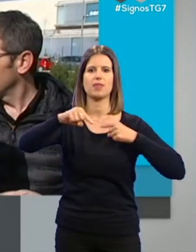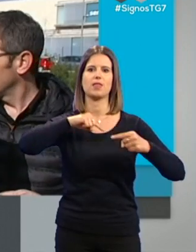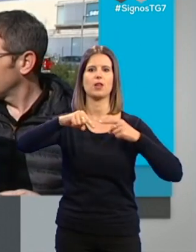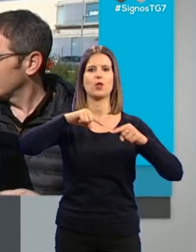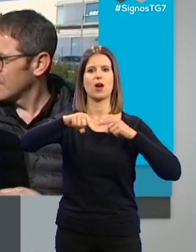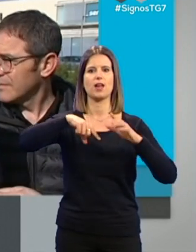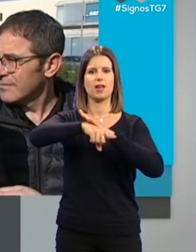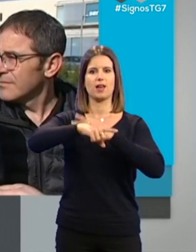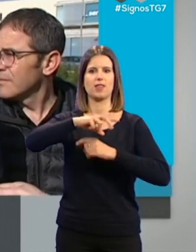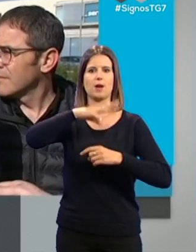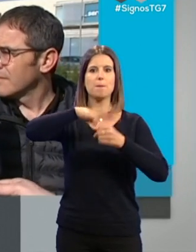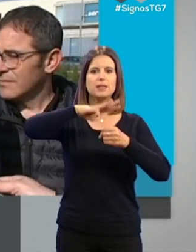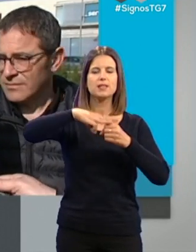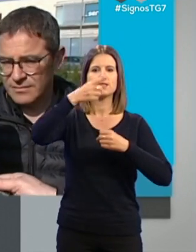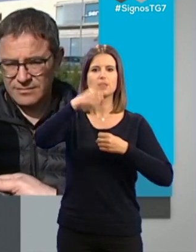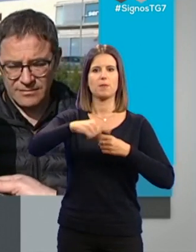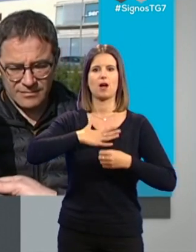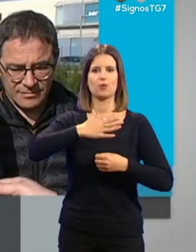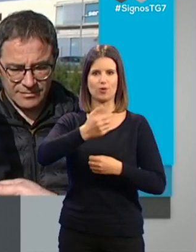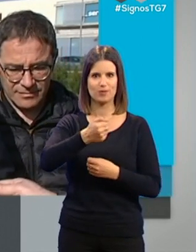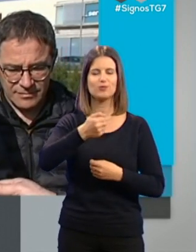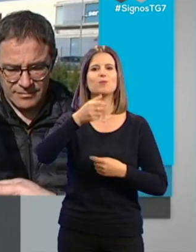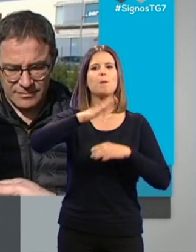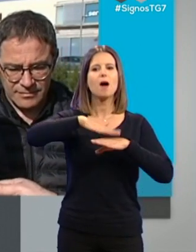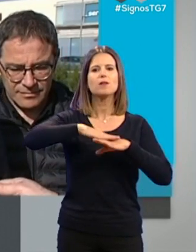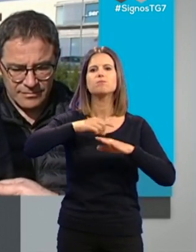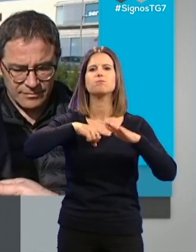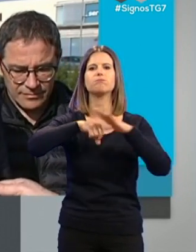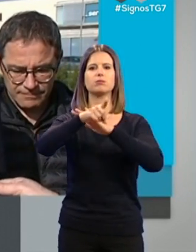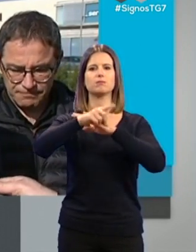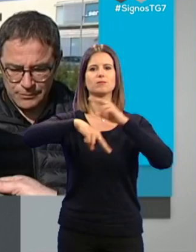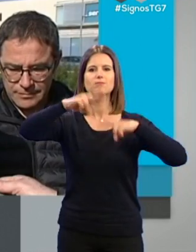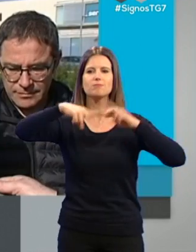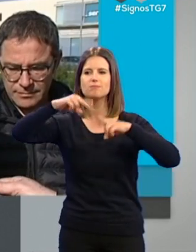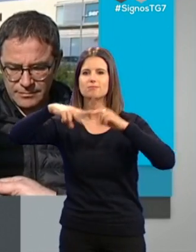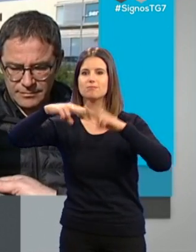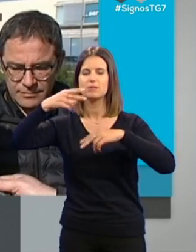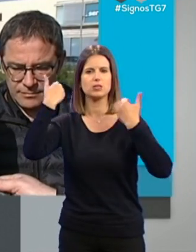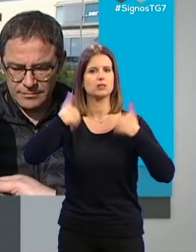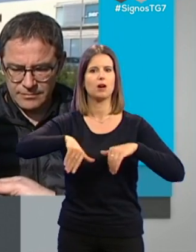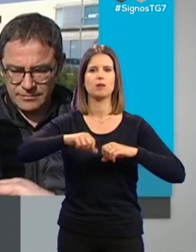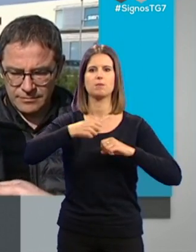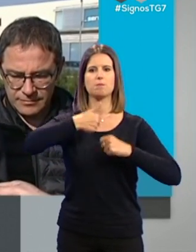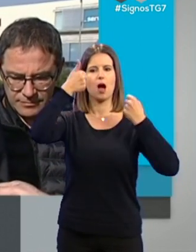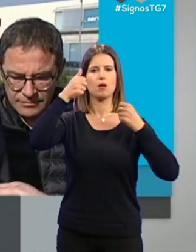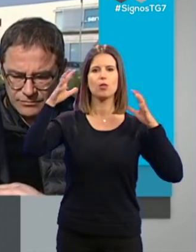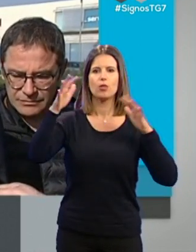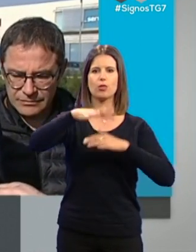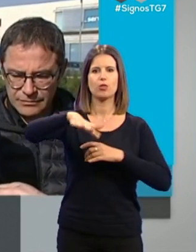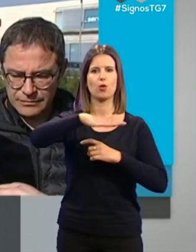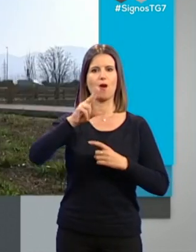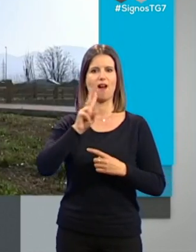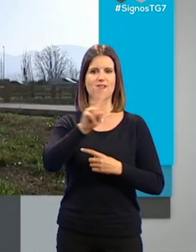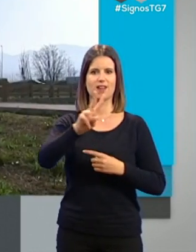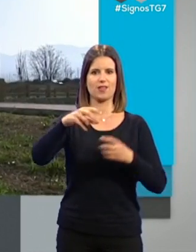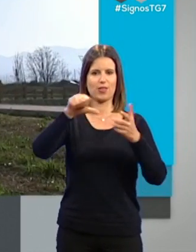del Parque Tecnológico, sino también por el propio ayuntamiento, para desarrollar y construir lo que va a ser lo que es ya el Gran Pulmón Verde de la